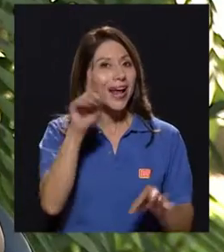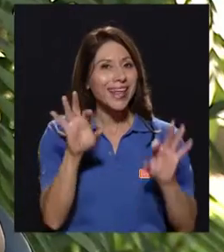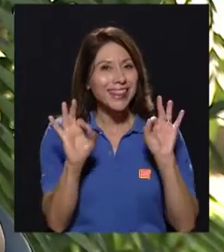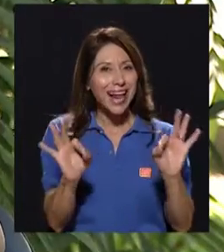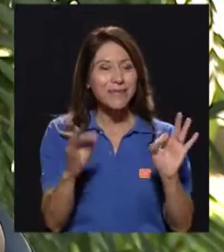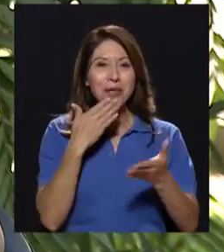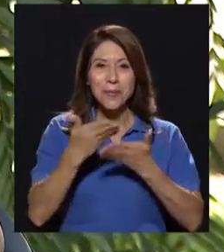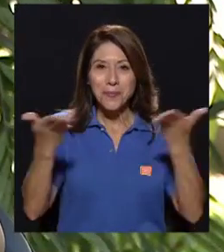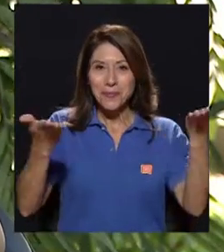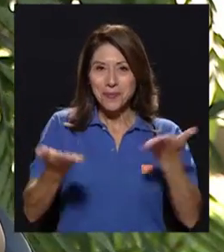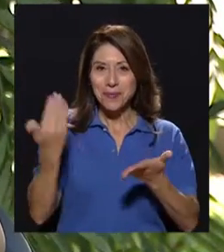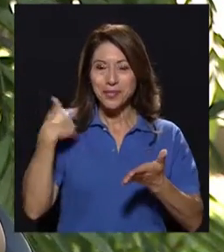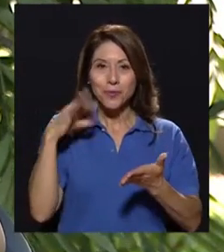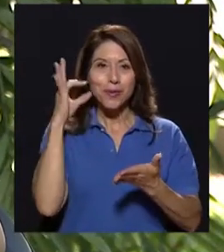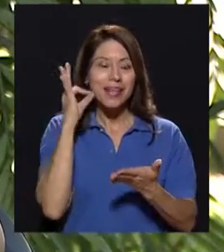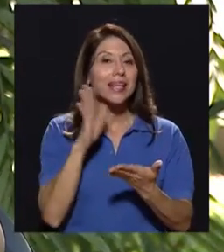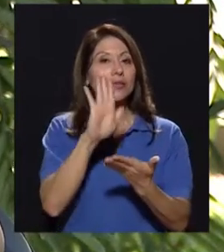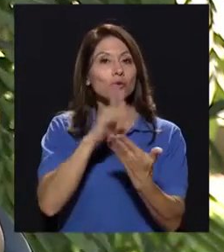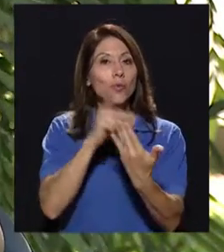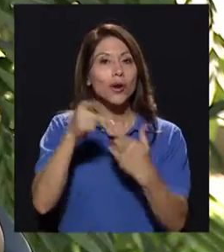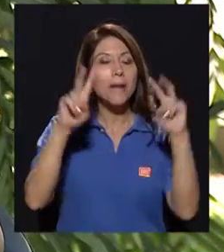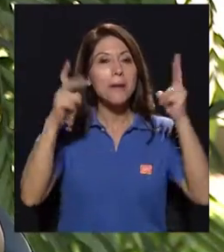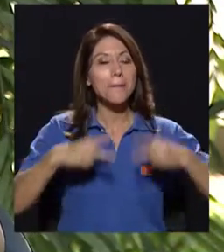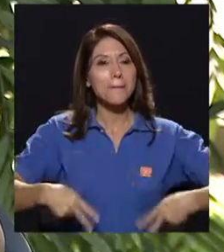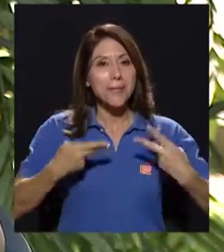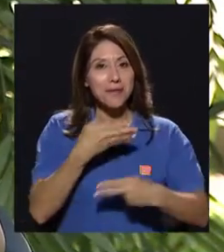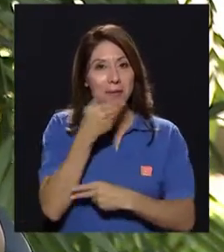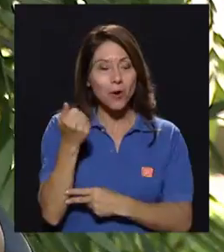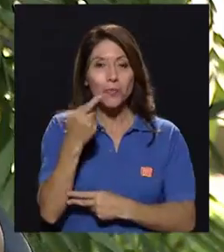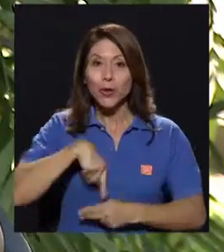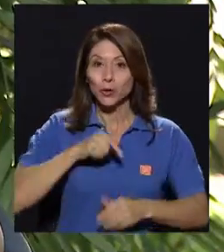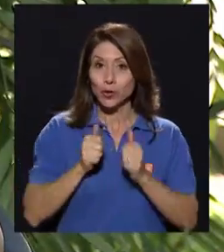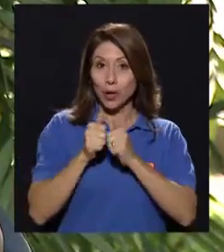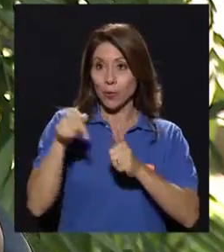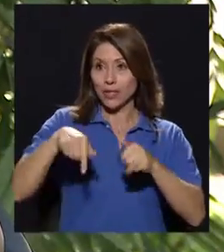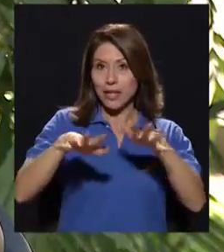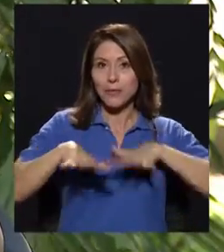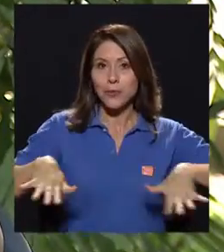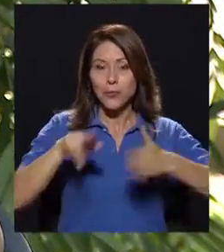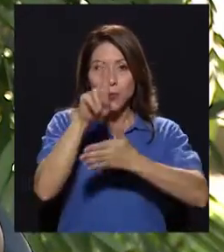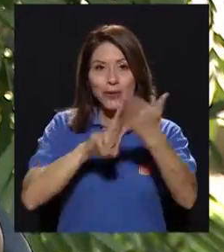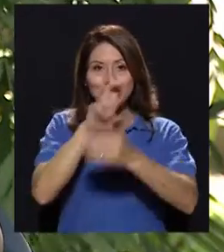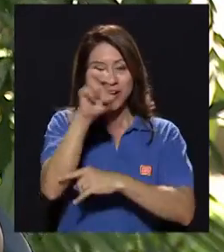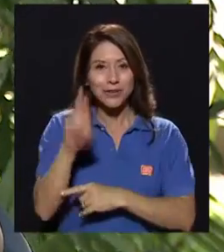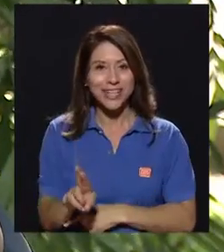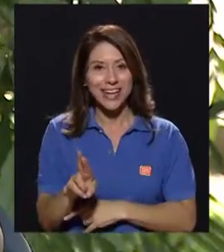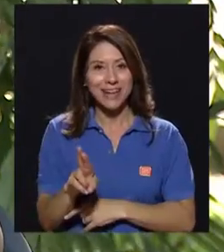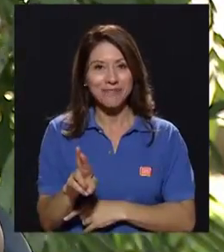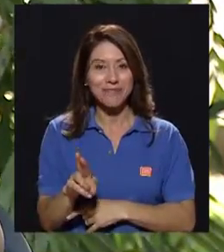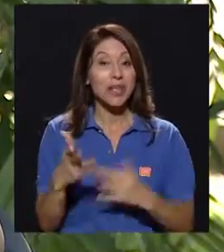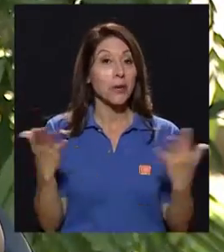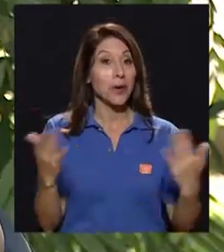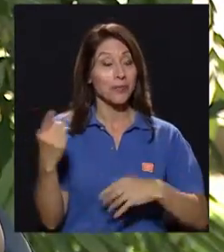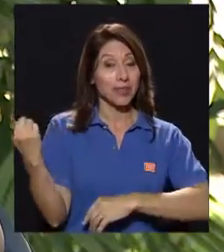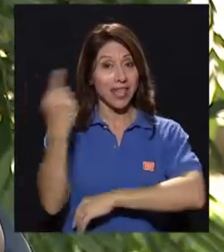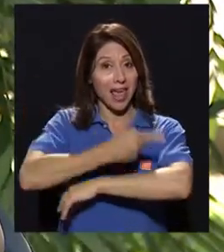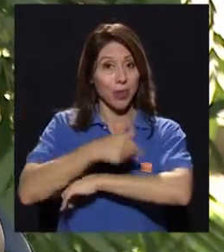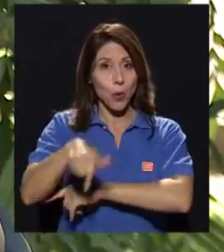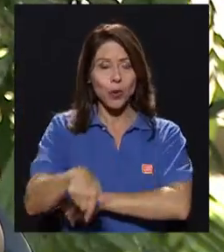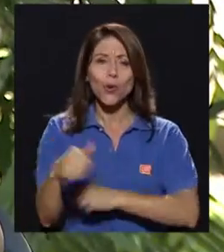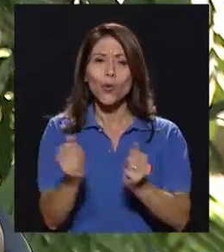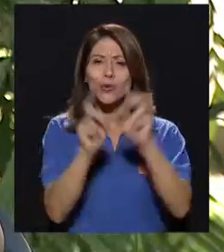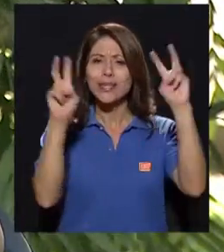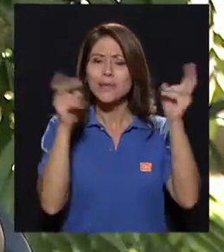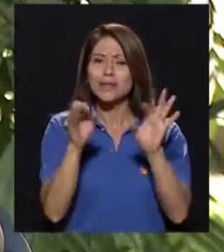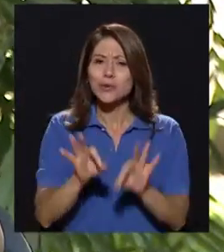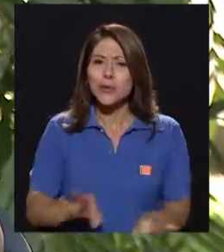Hola, ¿qué tal? Bienvenidos y bienvenidas a su programa Vivir Mejor. Les acompañamos desde el campus de la Universidad de Costa Rica. Y bueno, el día de hoy